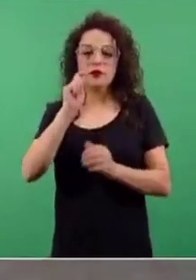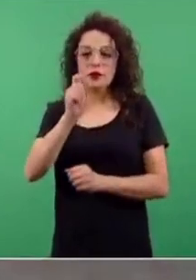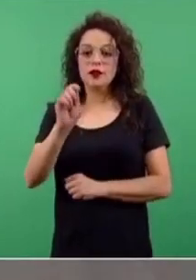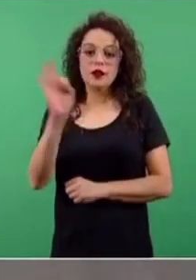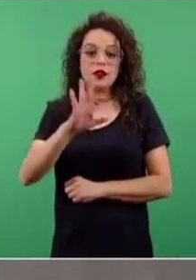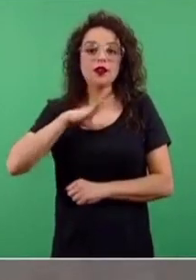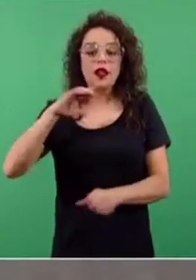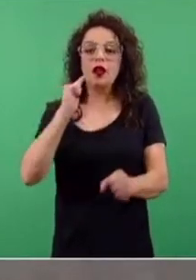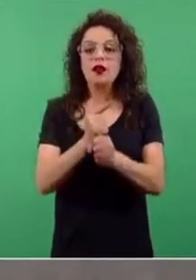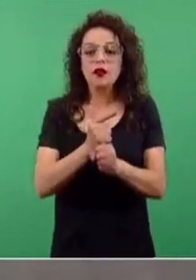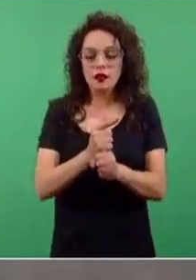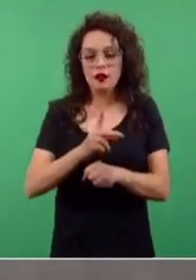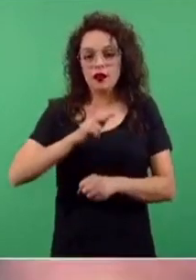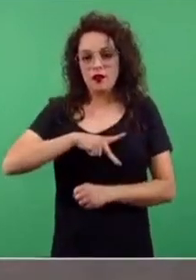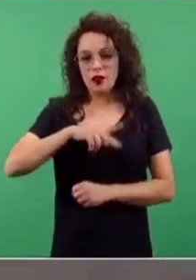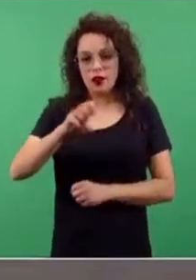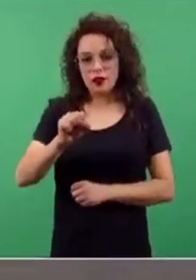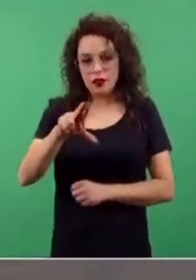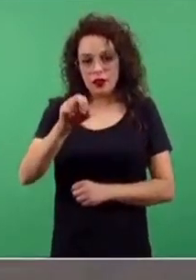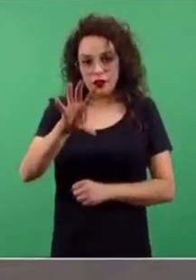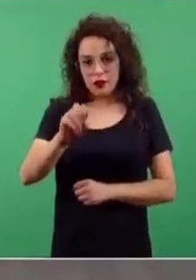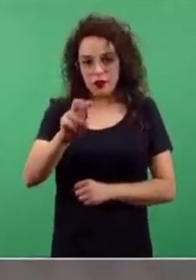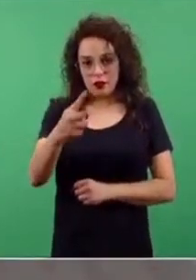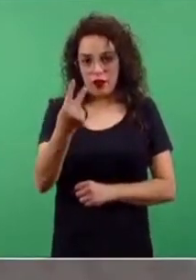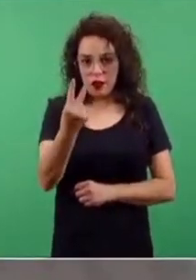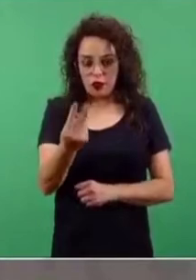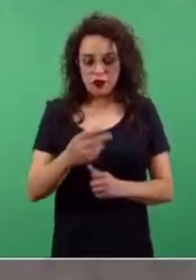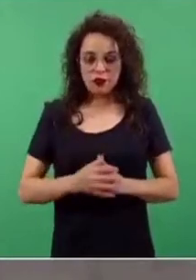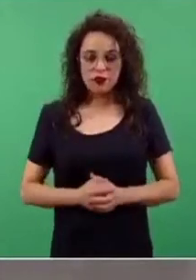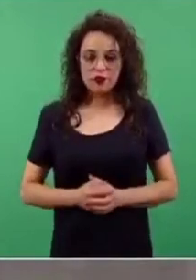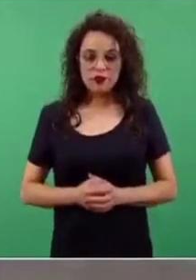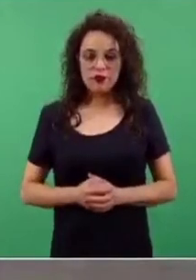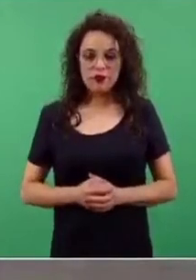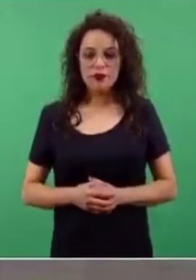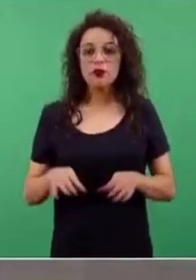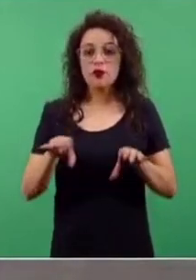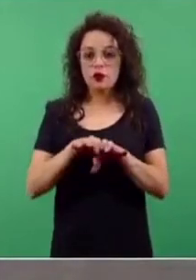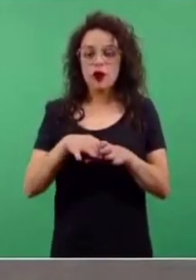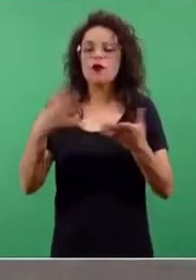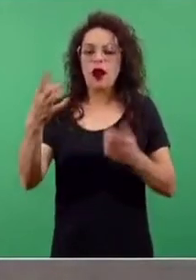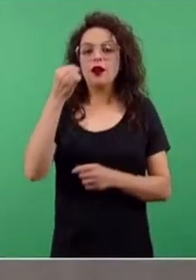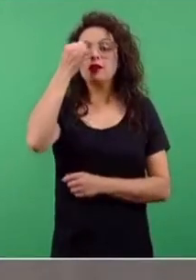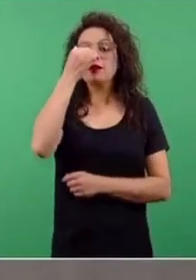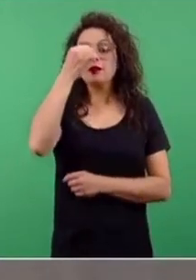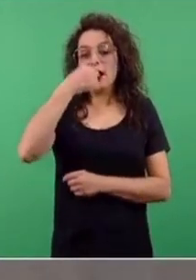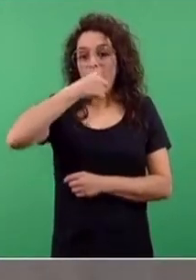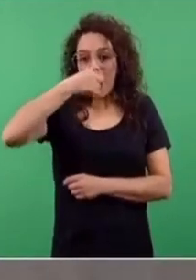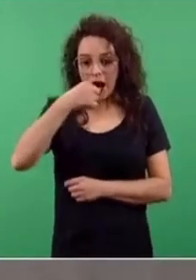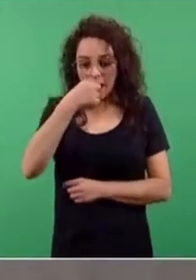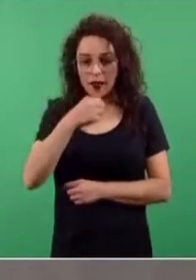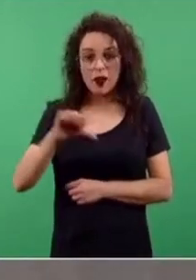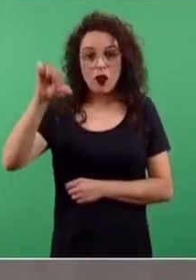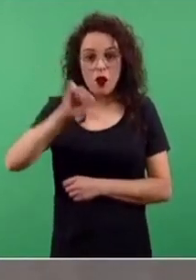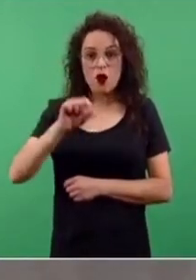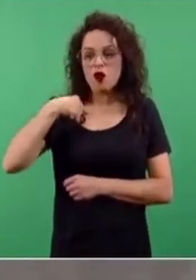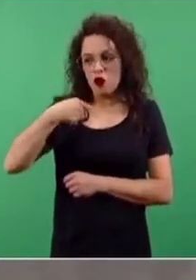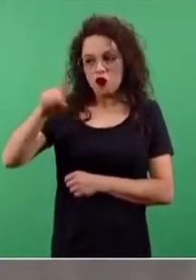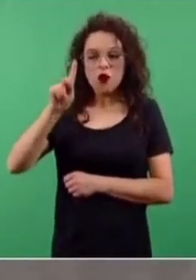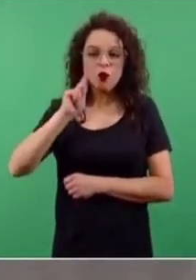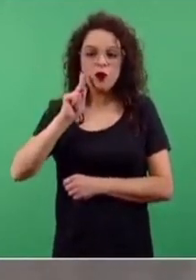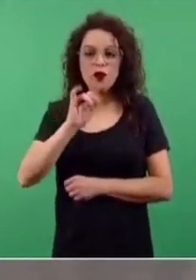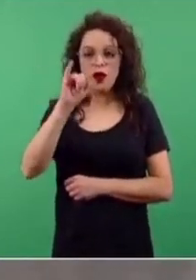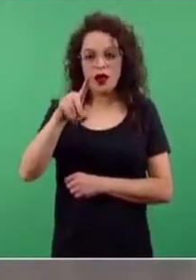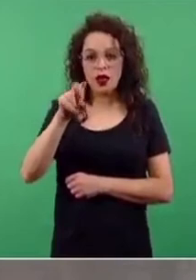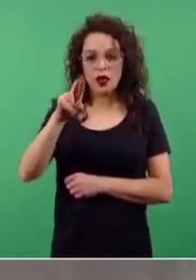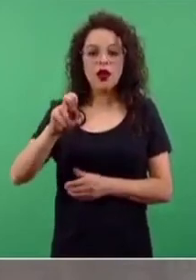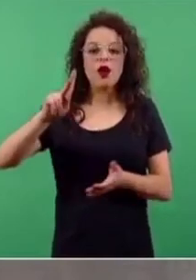SARS-CoV-2 en la prueba con el isopornasofaringeo. Se hizo esta prueba hoy en el INDRE y vuelvo a